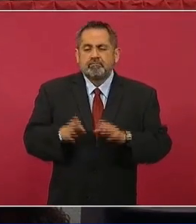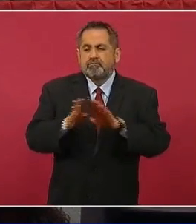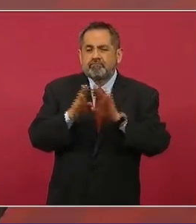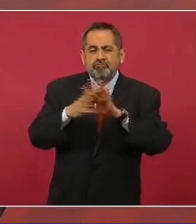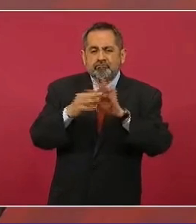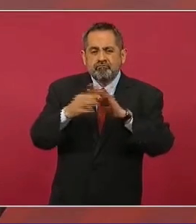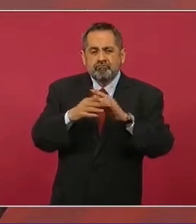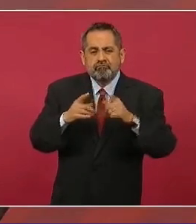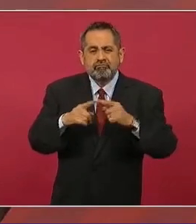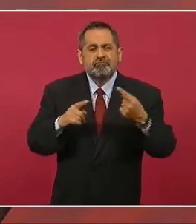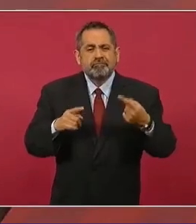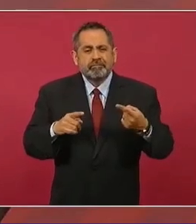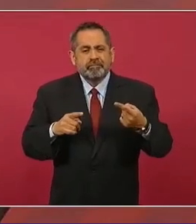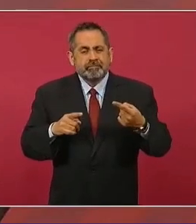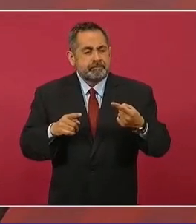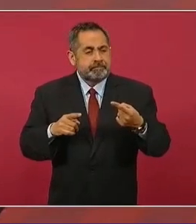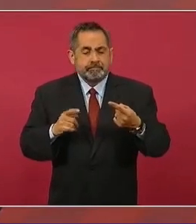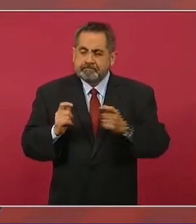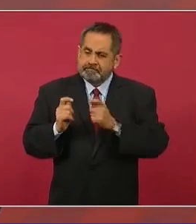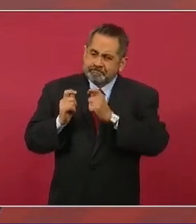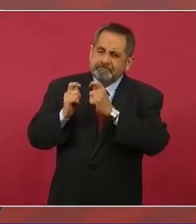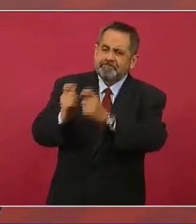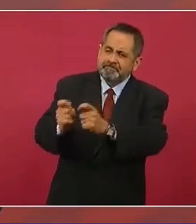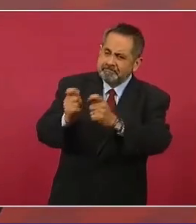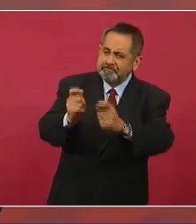son encargos.